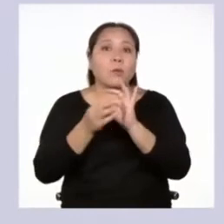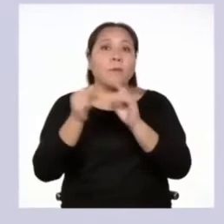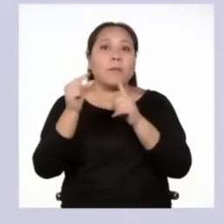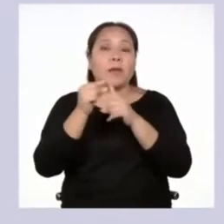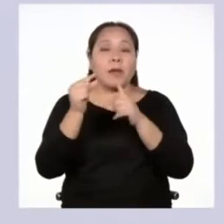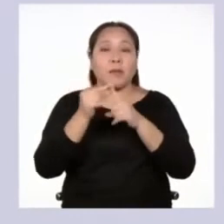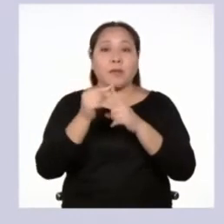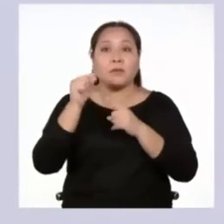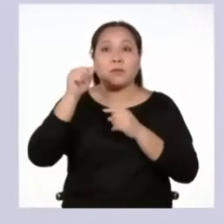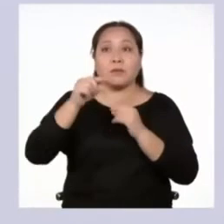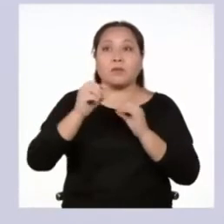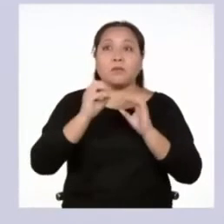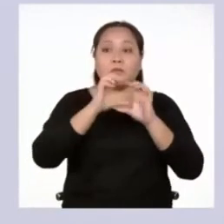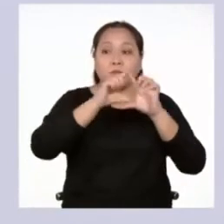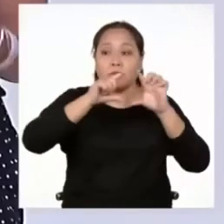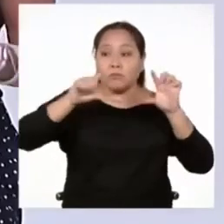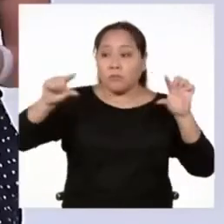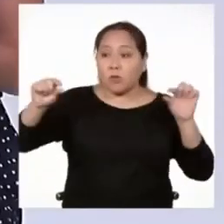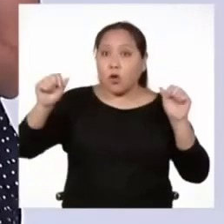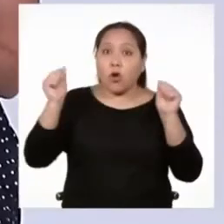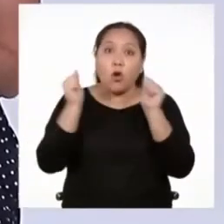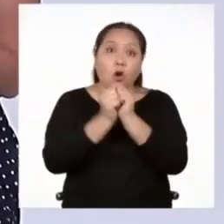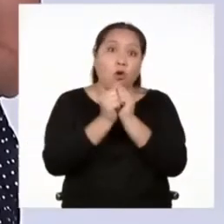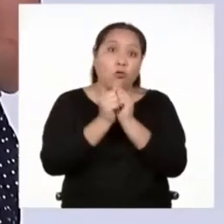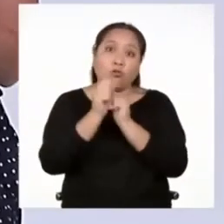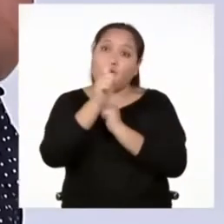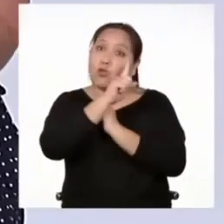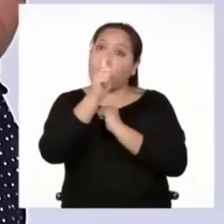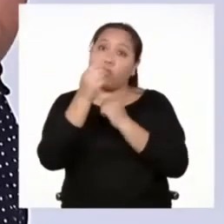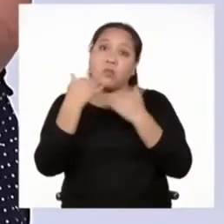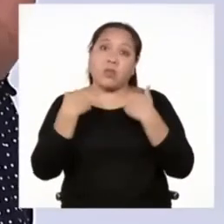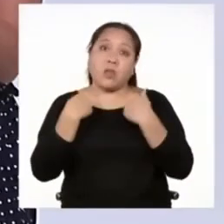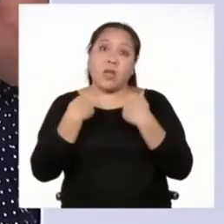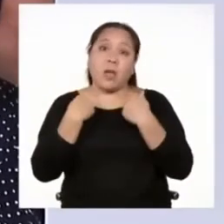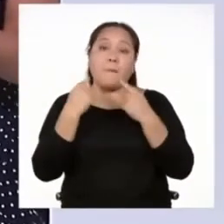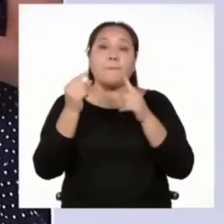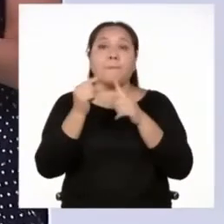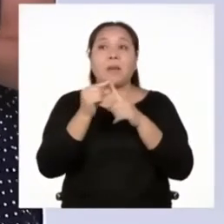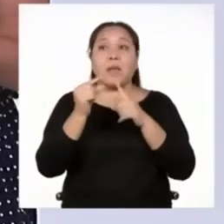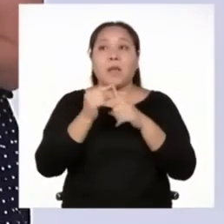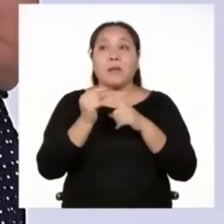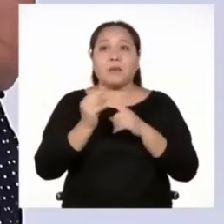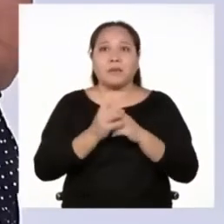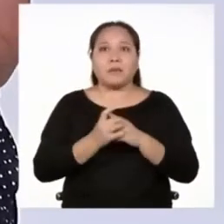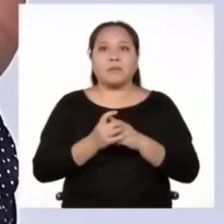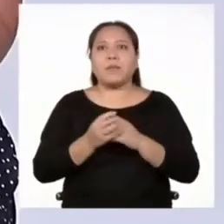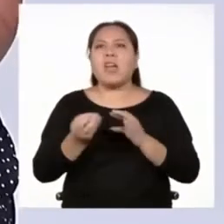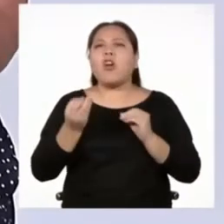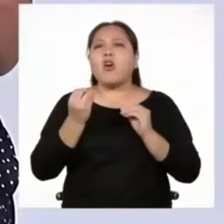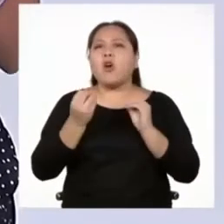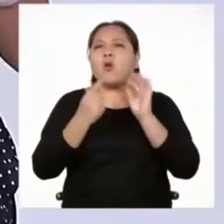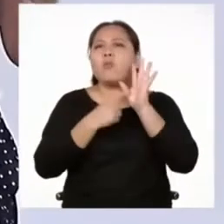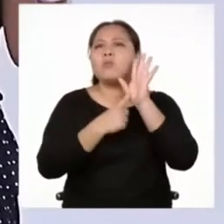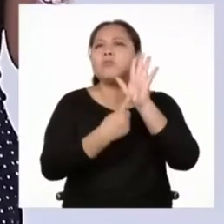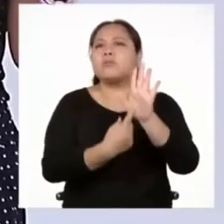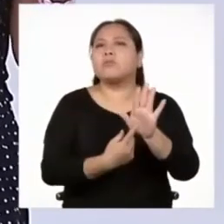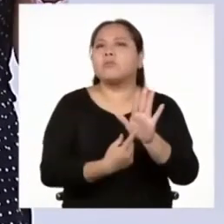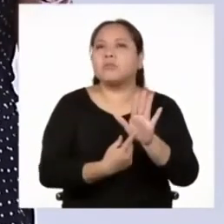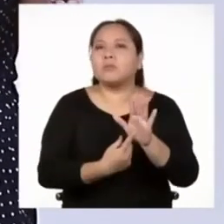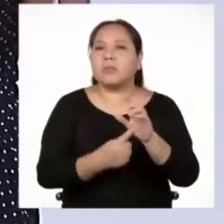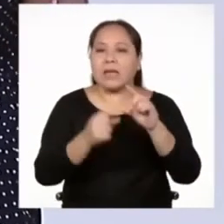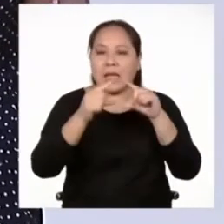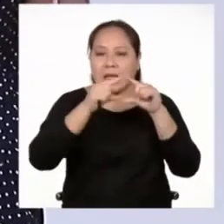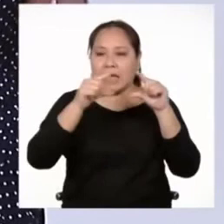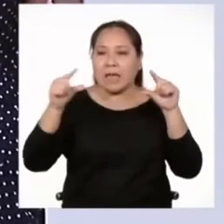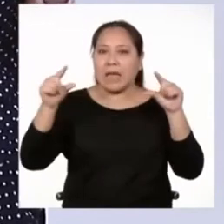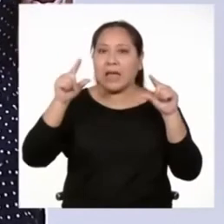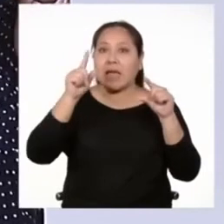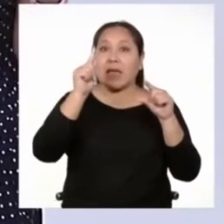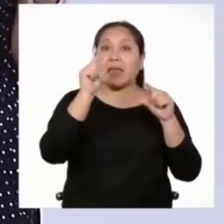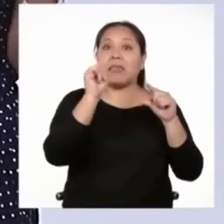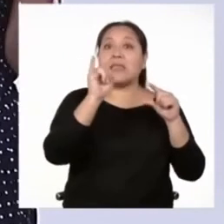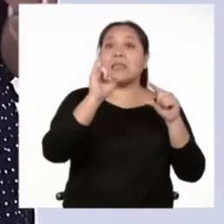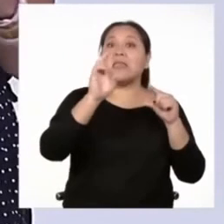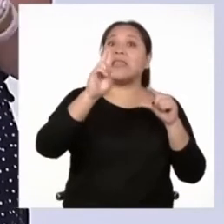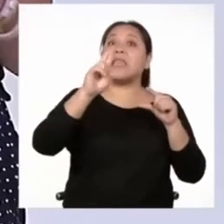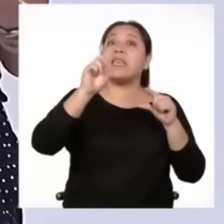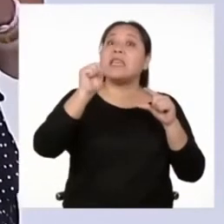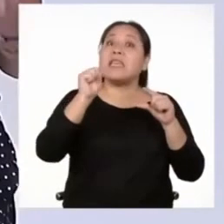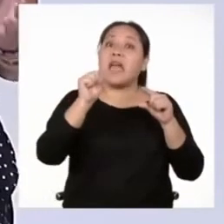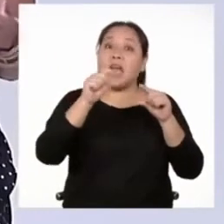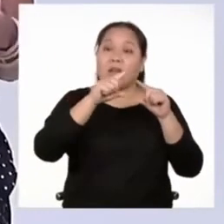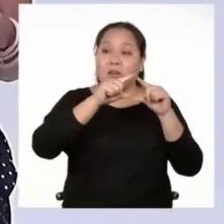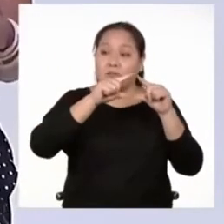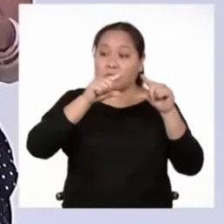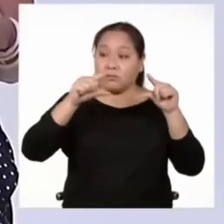cómicas con o sin palabras. Se llaman así por cómo se representa el texto, a modo de tira en una página que puede ir o no